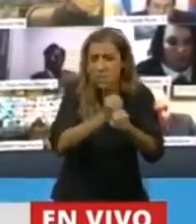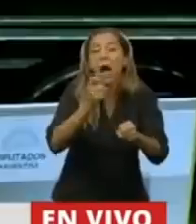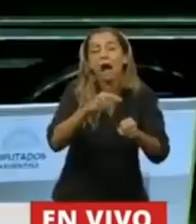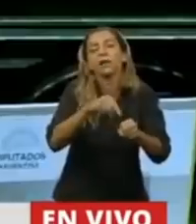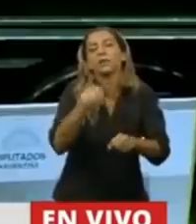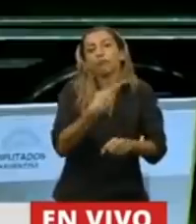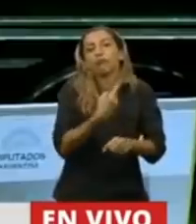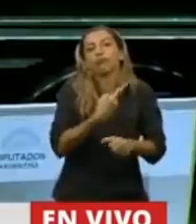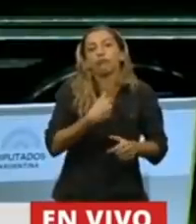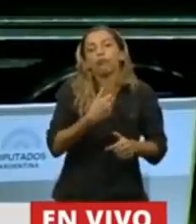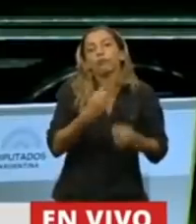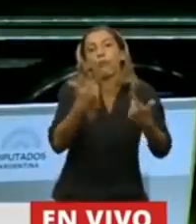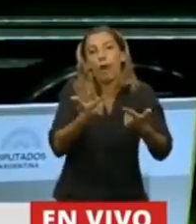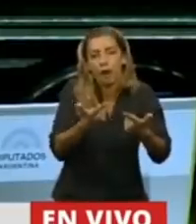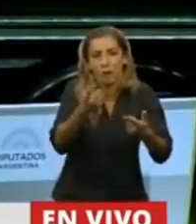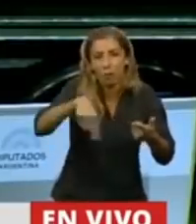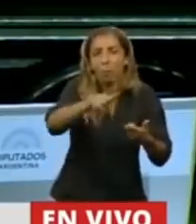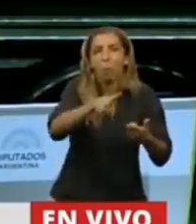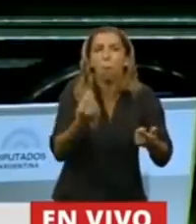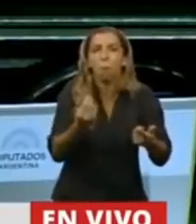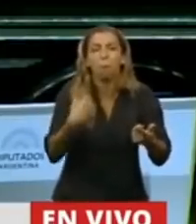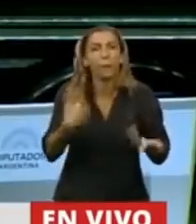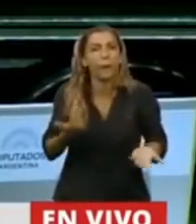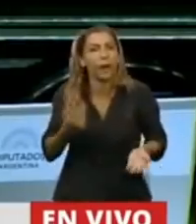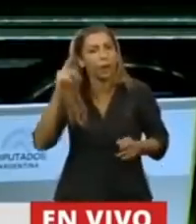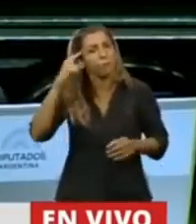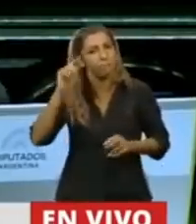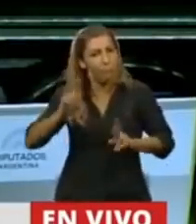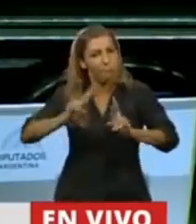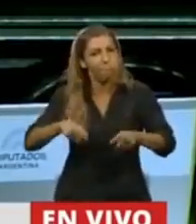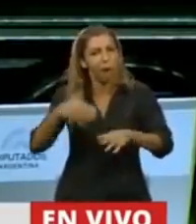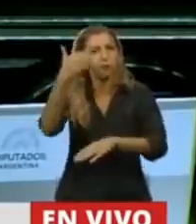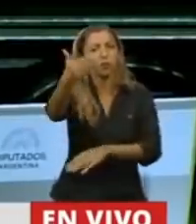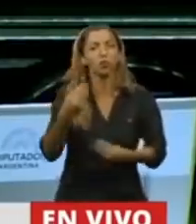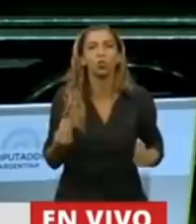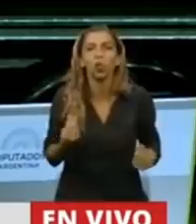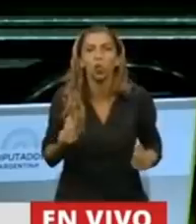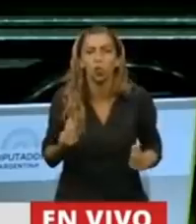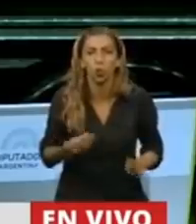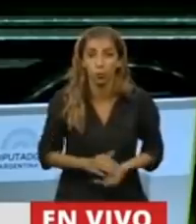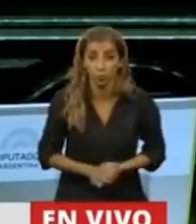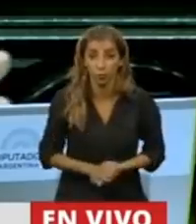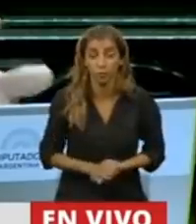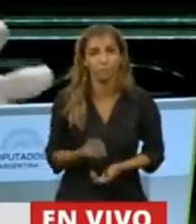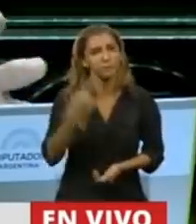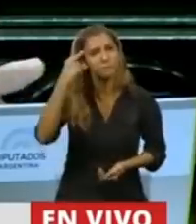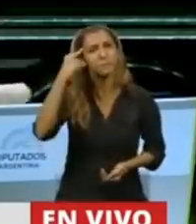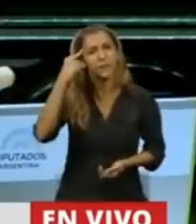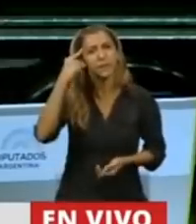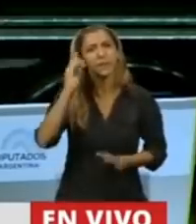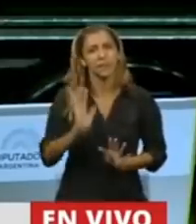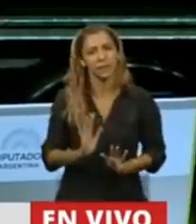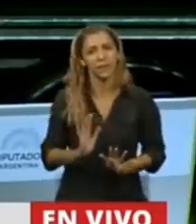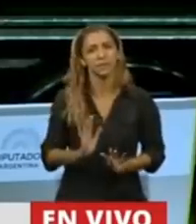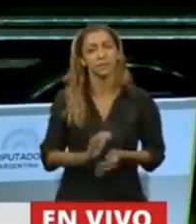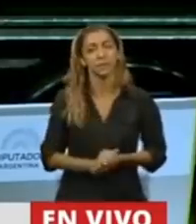Es cómo vamos a hacer. Es cómo vamos a planificar. Porque, pensemos por un minuto, porque la otra vez escuchaba a la Presidenta